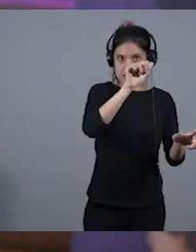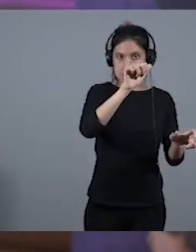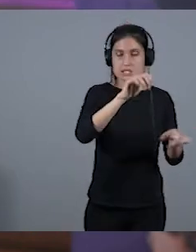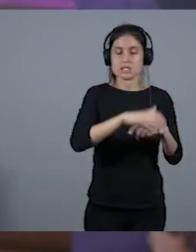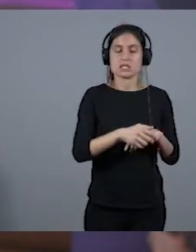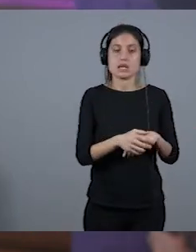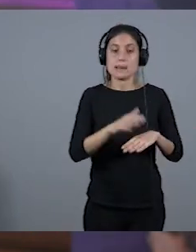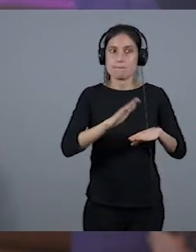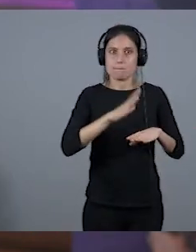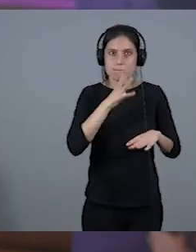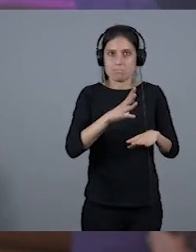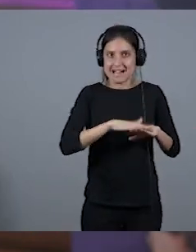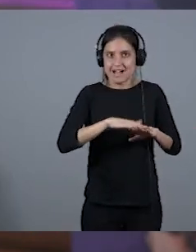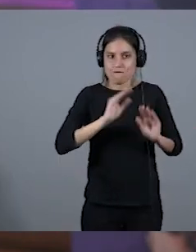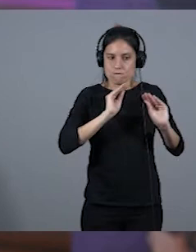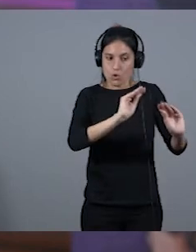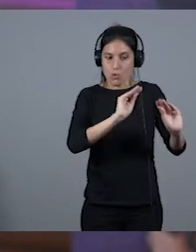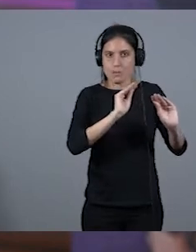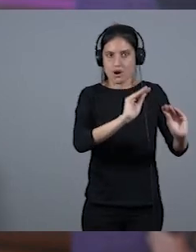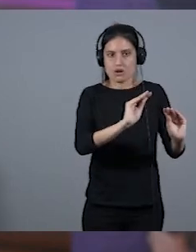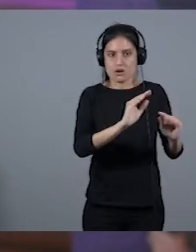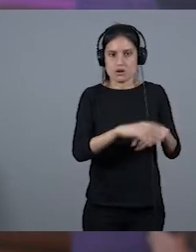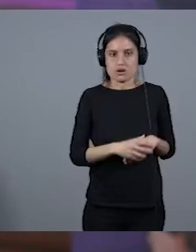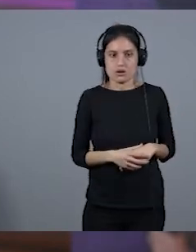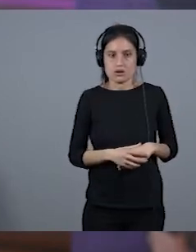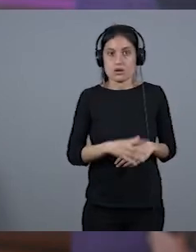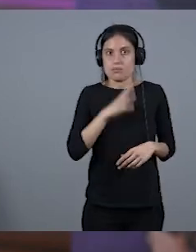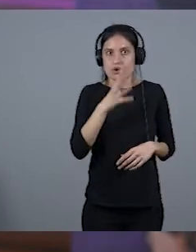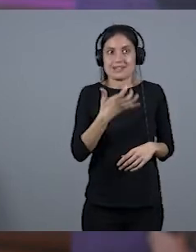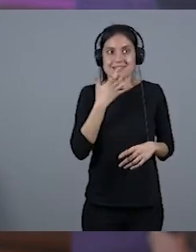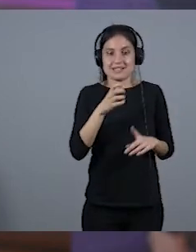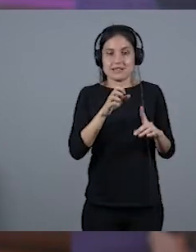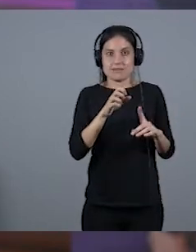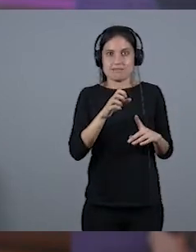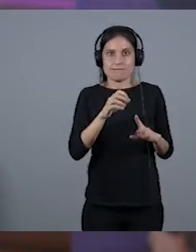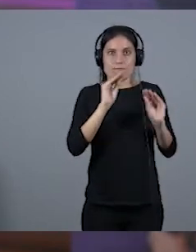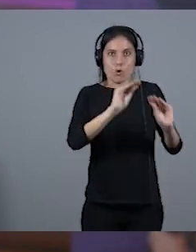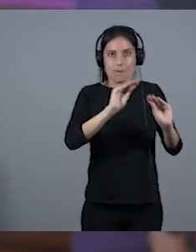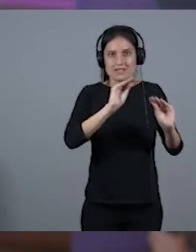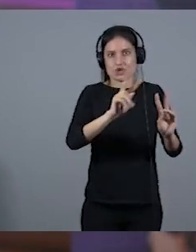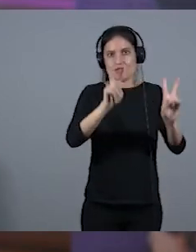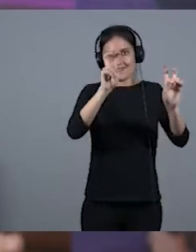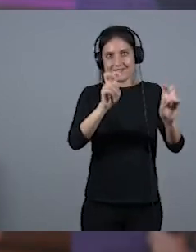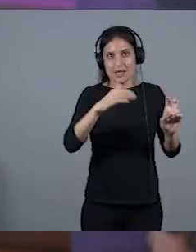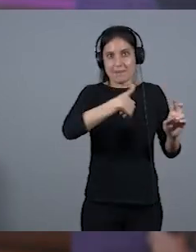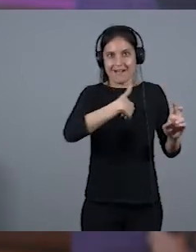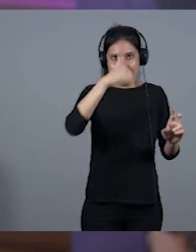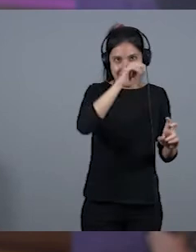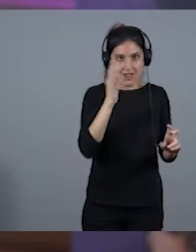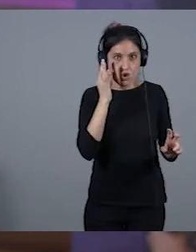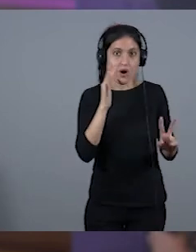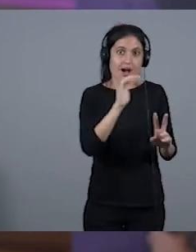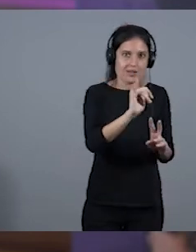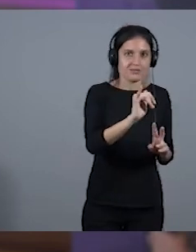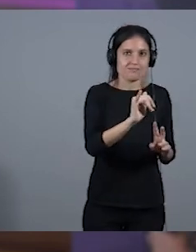esa formación, porque no es lo mismo tener una perspectiva de género que cuando no la tienes, y cuando convocabas ese tipo de